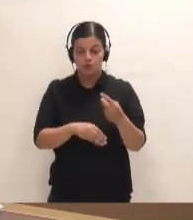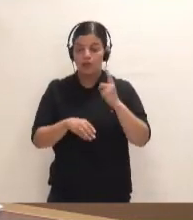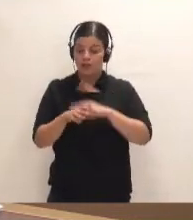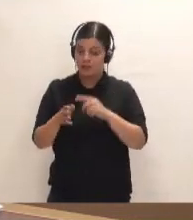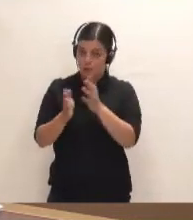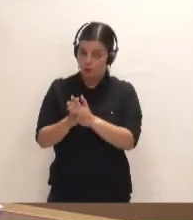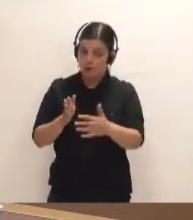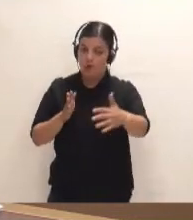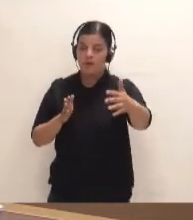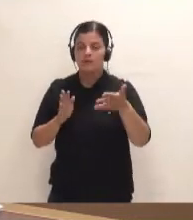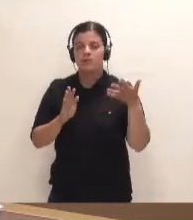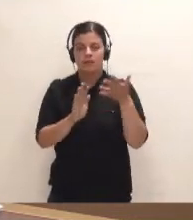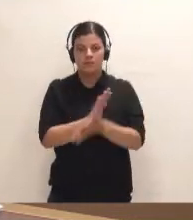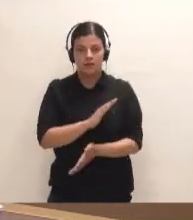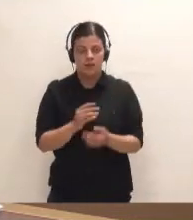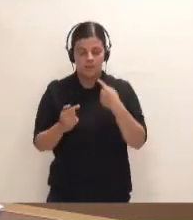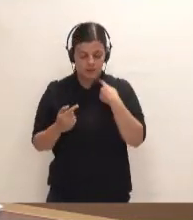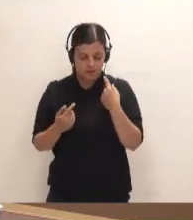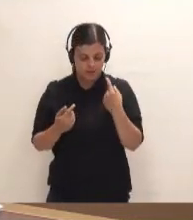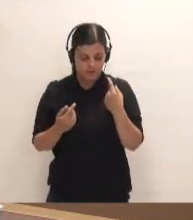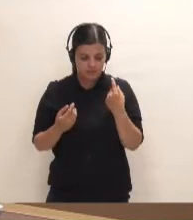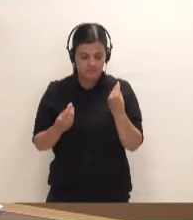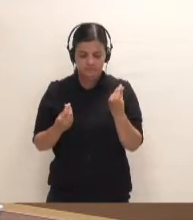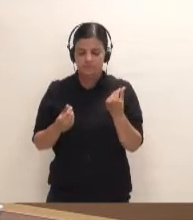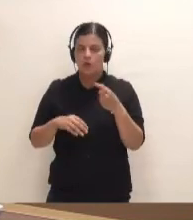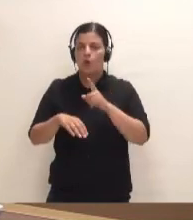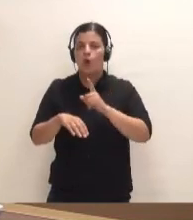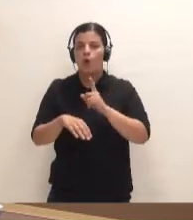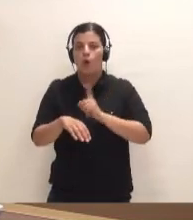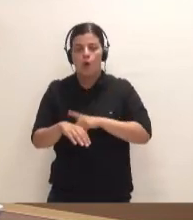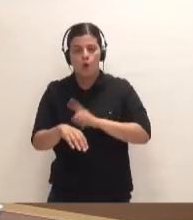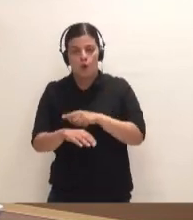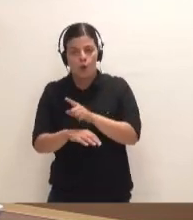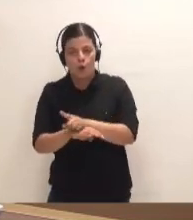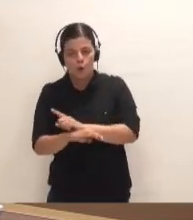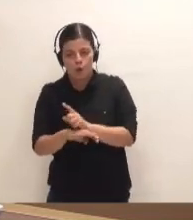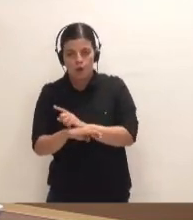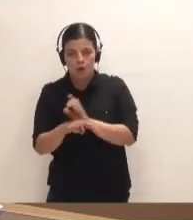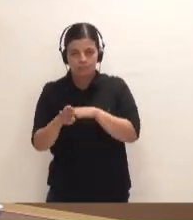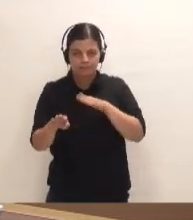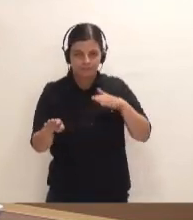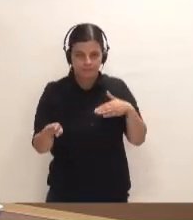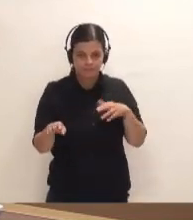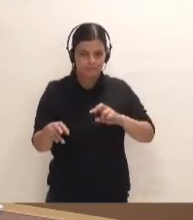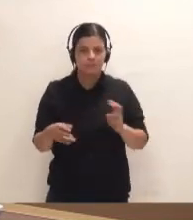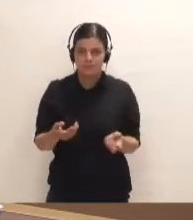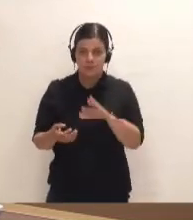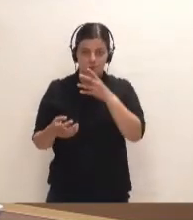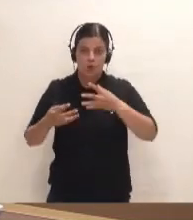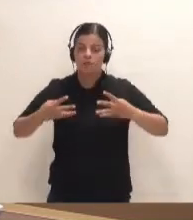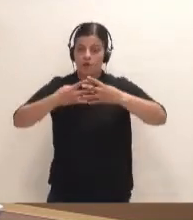perder horas de colapso en las infraestructuras existentes. Y por eso hay que actuar ya,